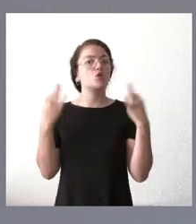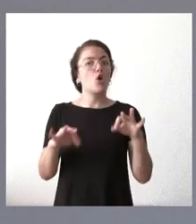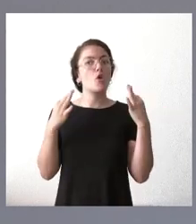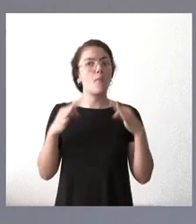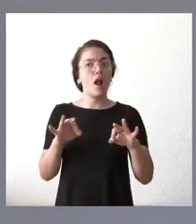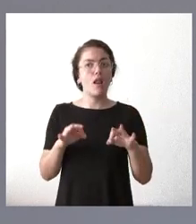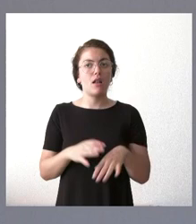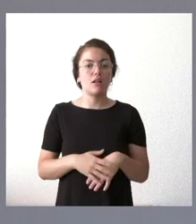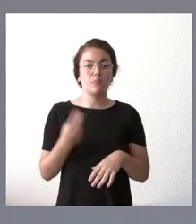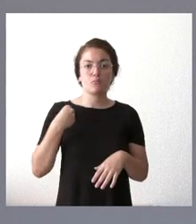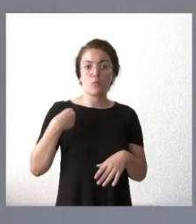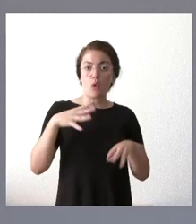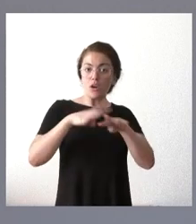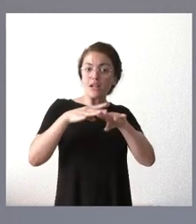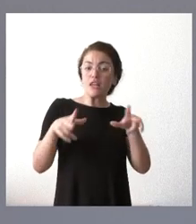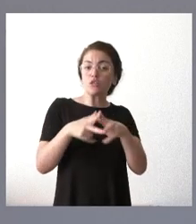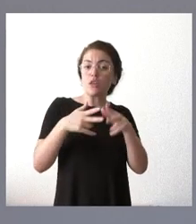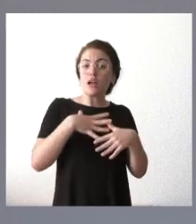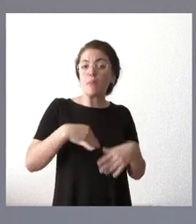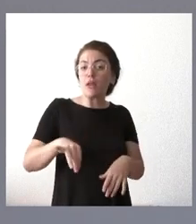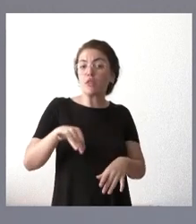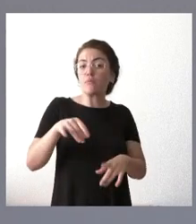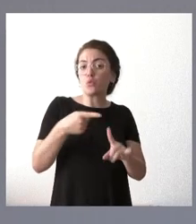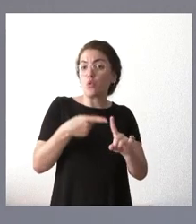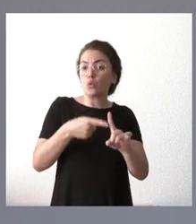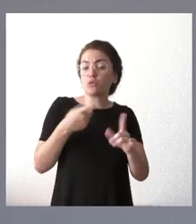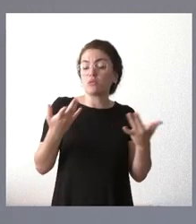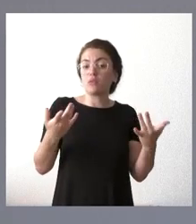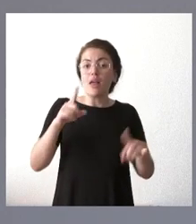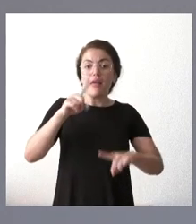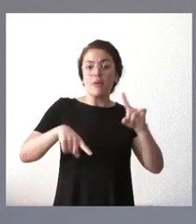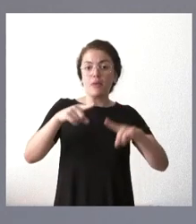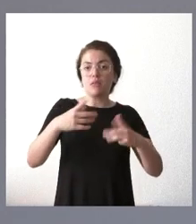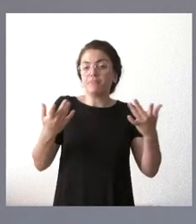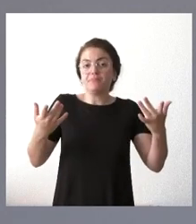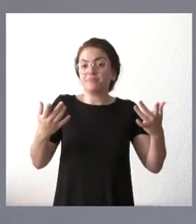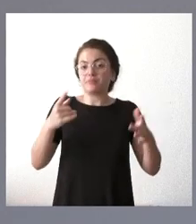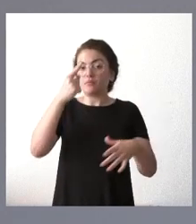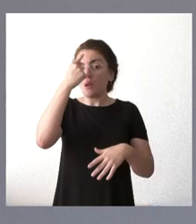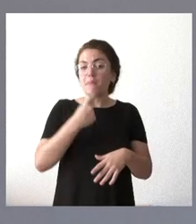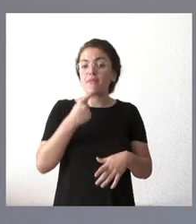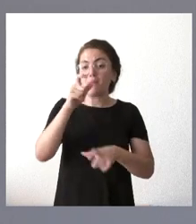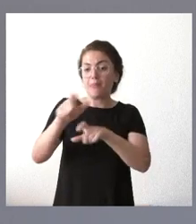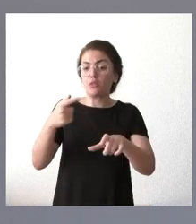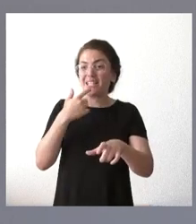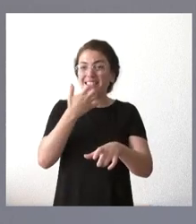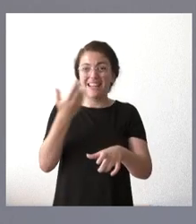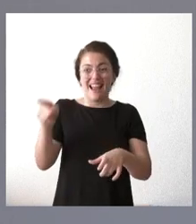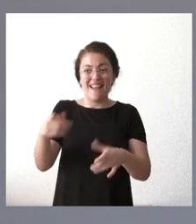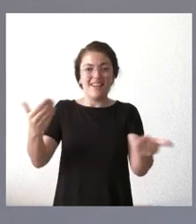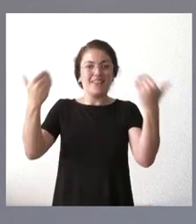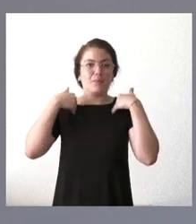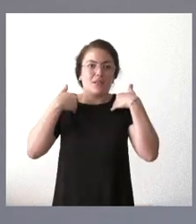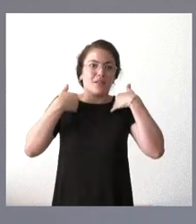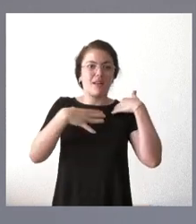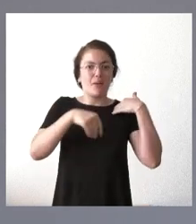que estas redes sociales se puedan utilizar y, a veces, con el perfil de personas que coinciden en varias responsabilidades, algunas como responsables institucionales de una Administración pública